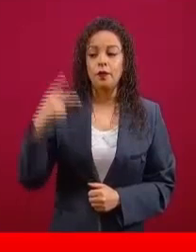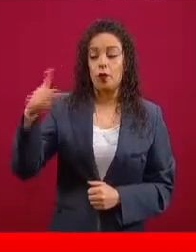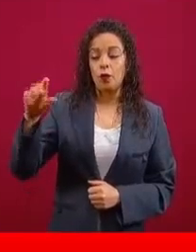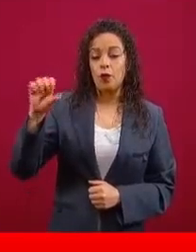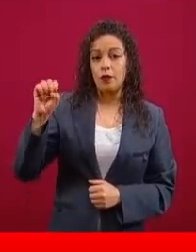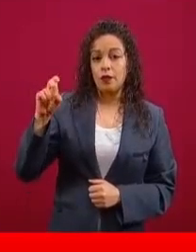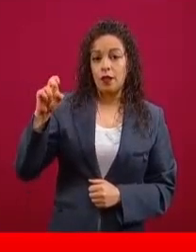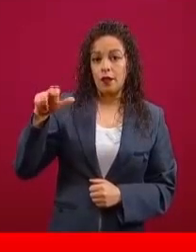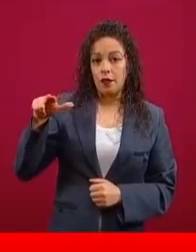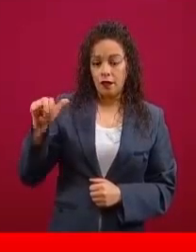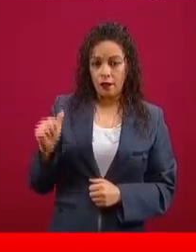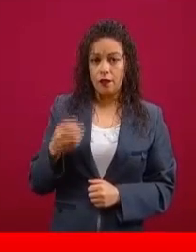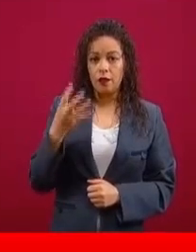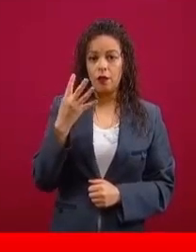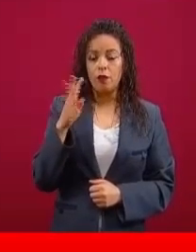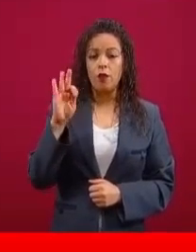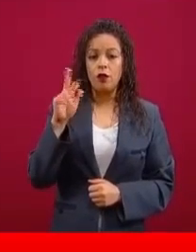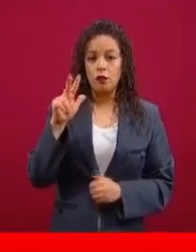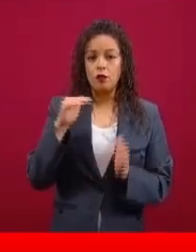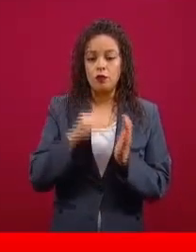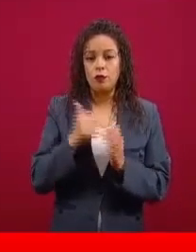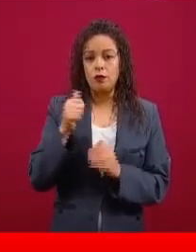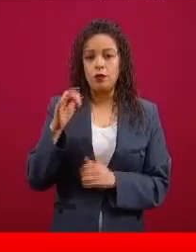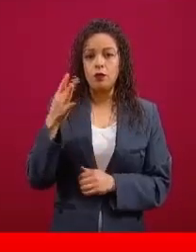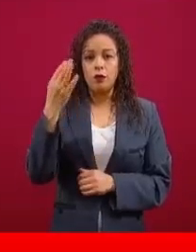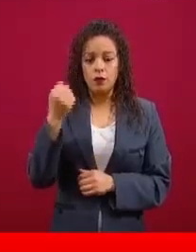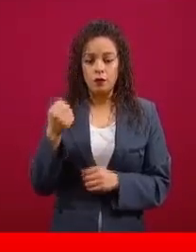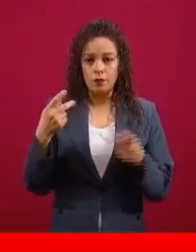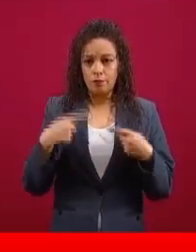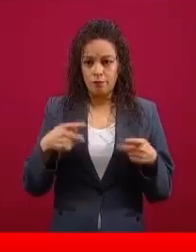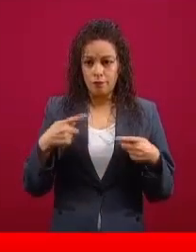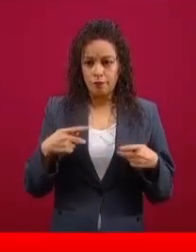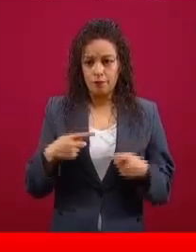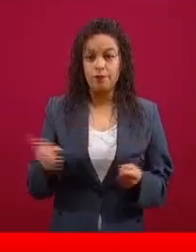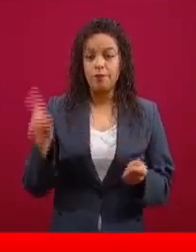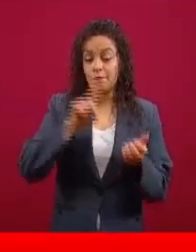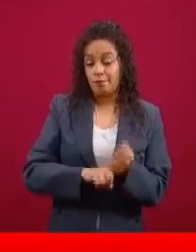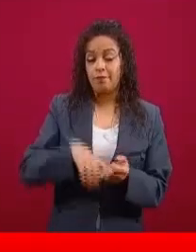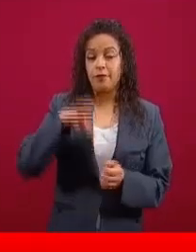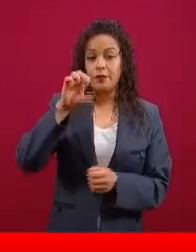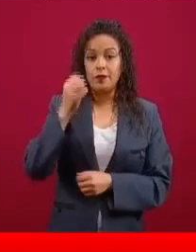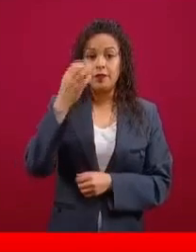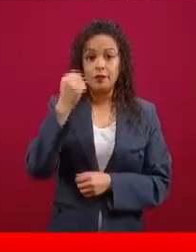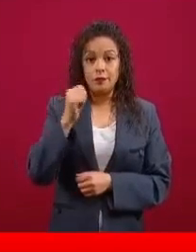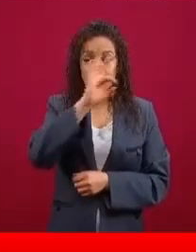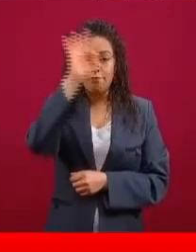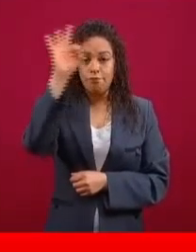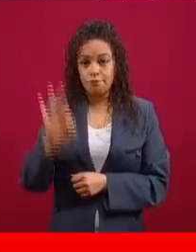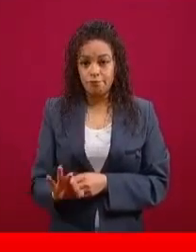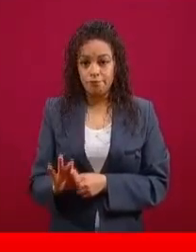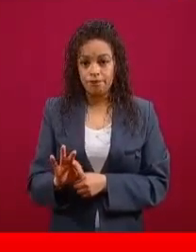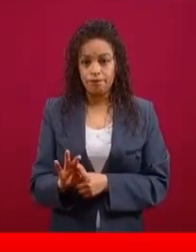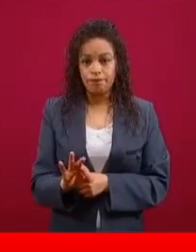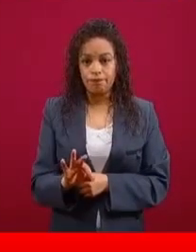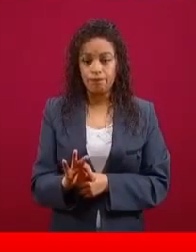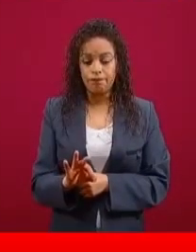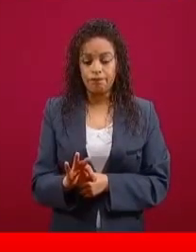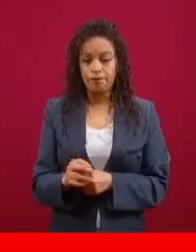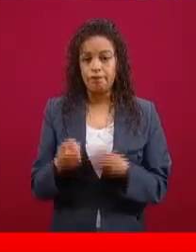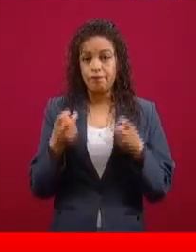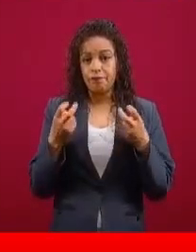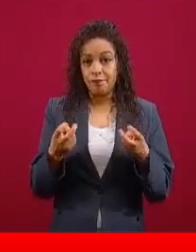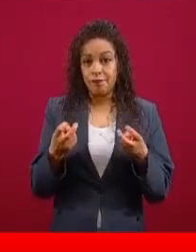48 mil 759, el 69 por ciento de esta fuerza, de este